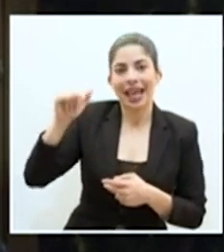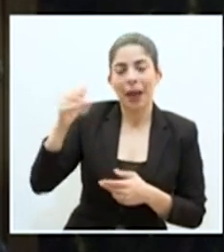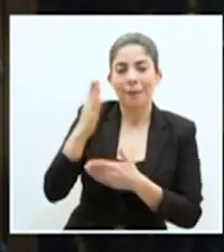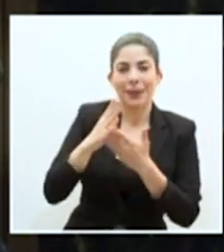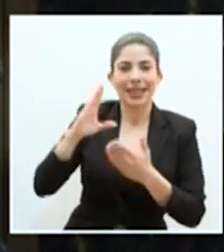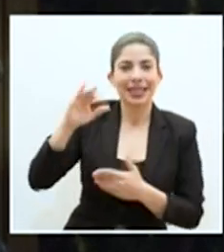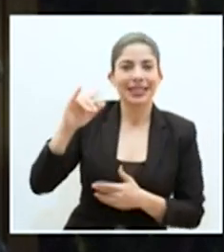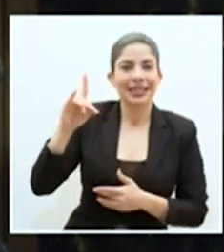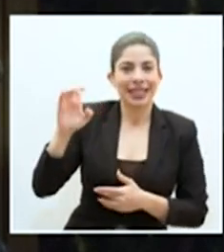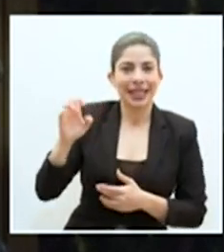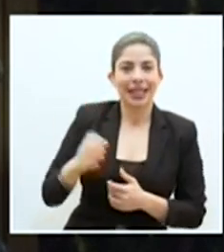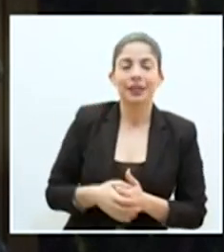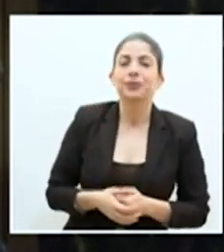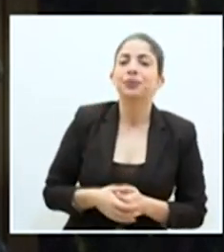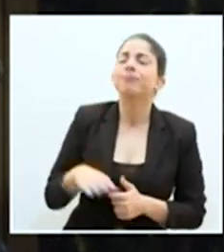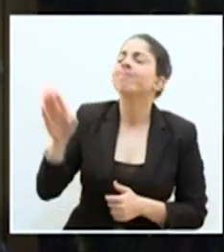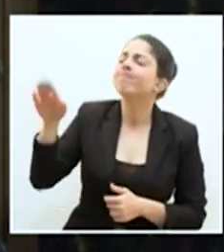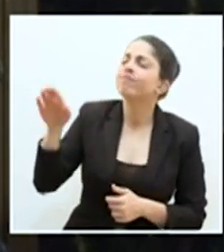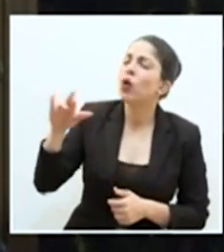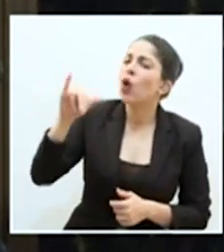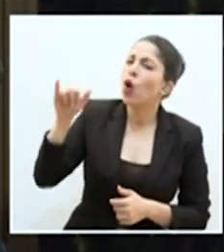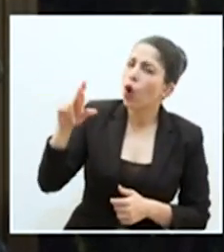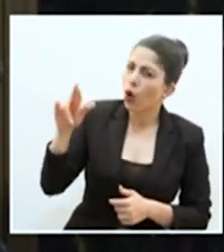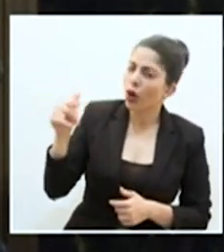Cinde. Don Jorge,